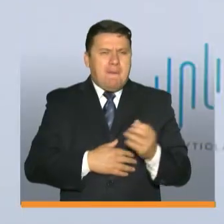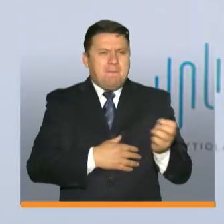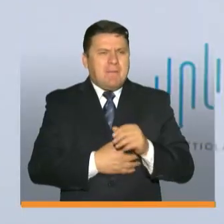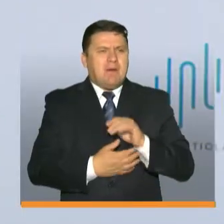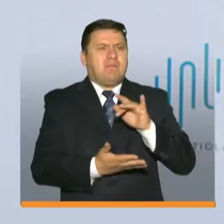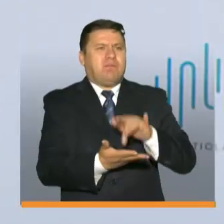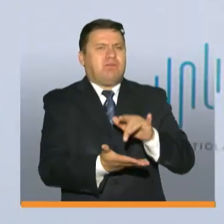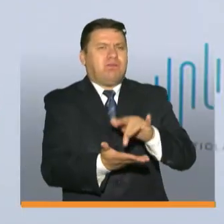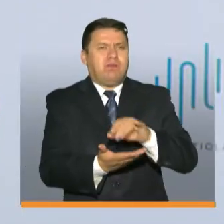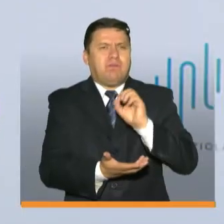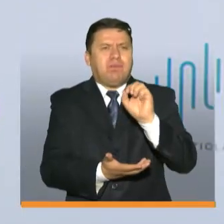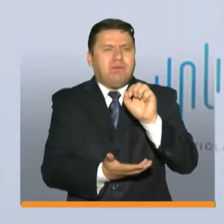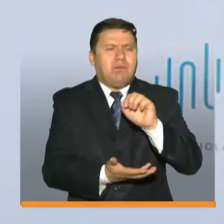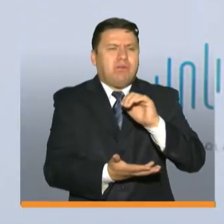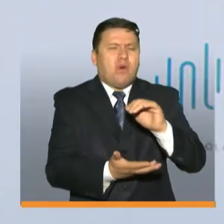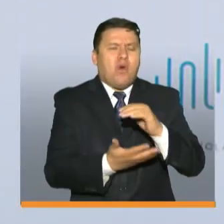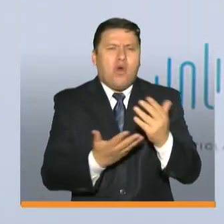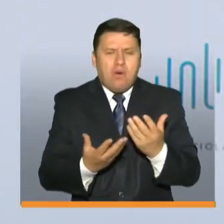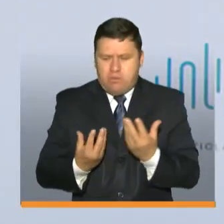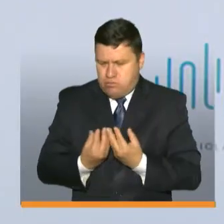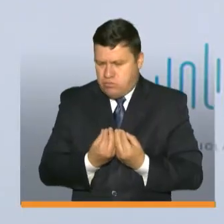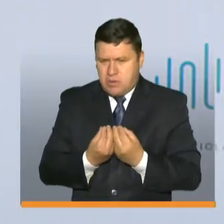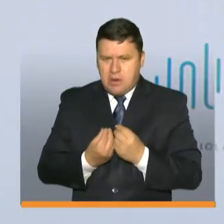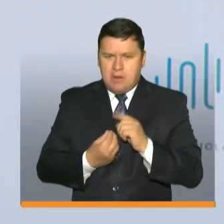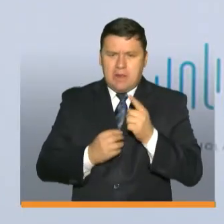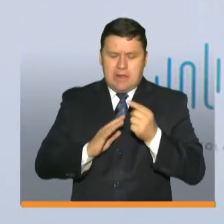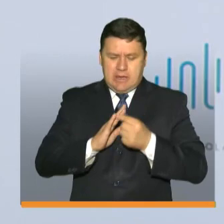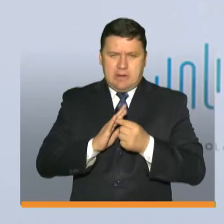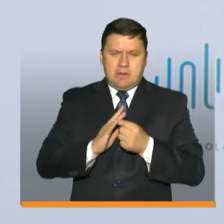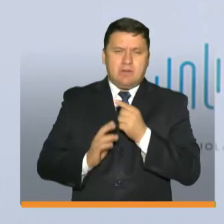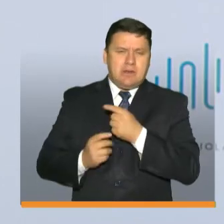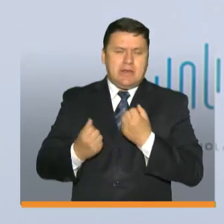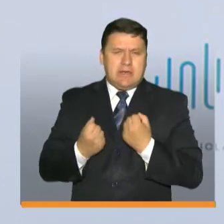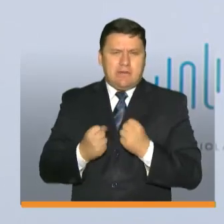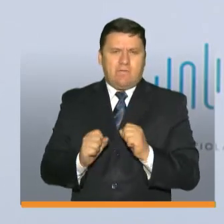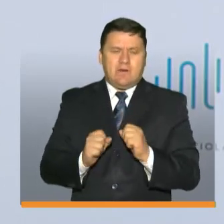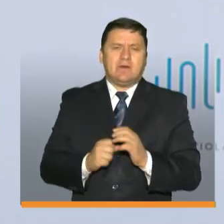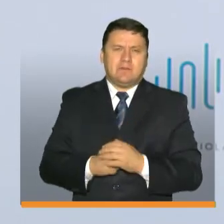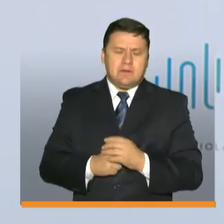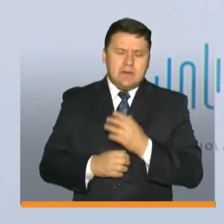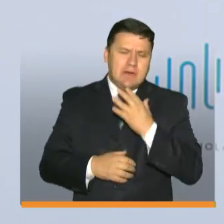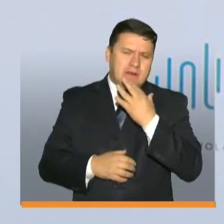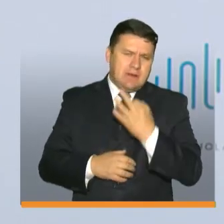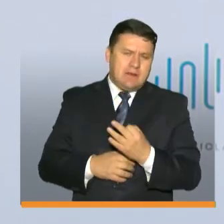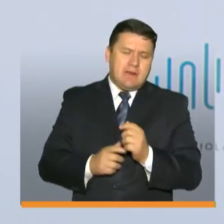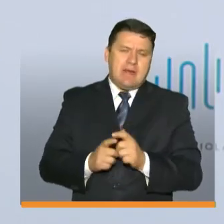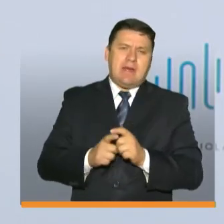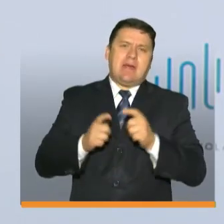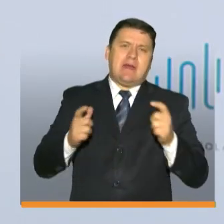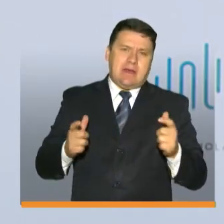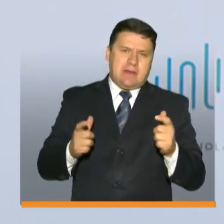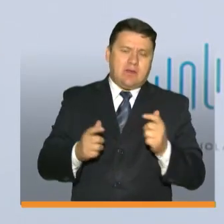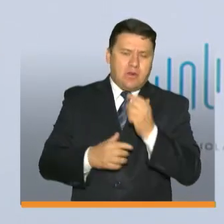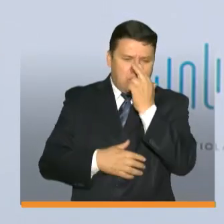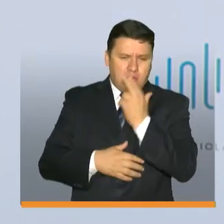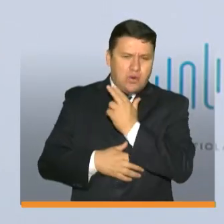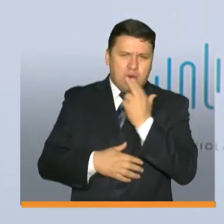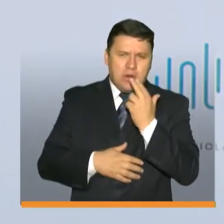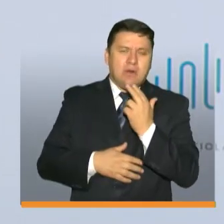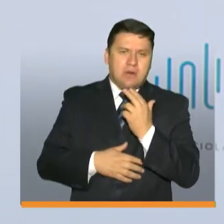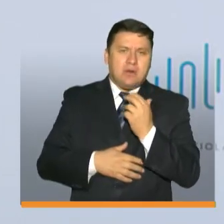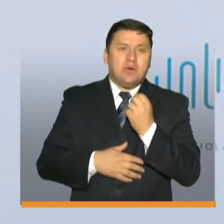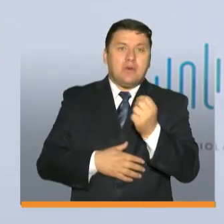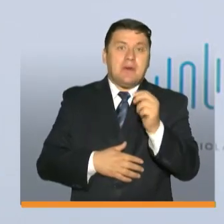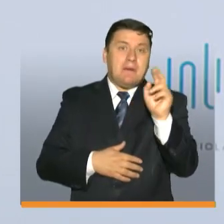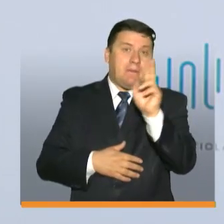mercados a su puerta cómo todo el equipo liderado por nuestra primera ama ha hecho un esfuerzo realmente enorme para cumplir con eso que por